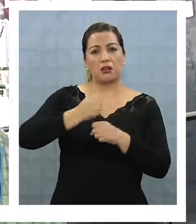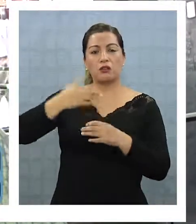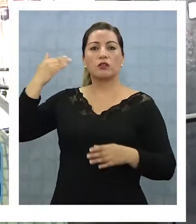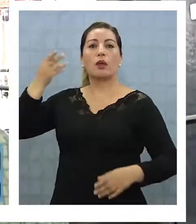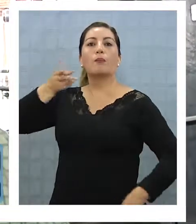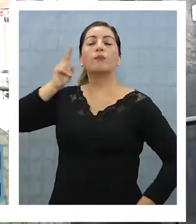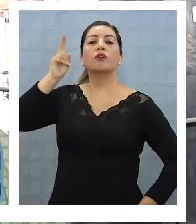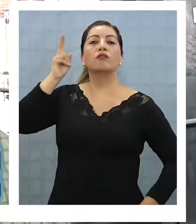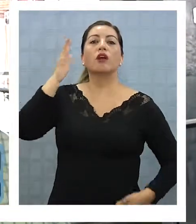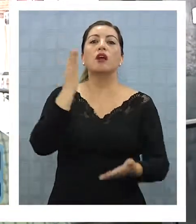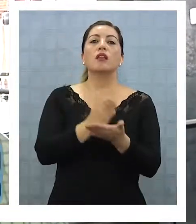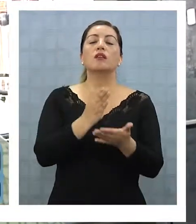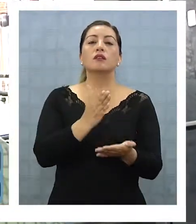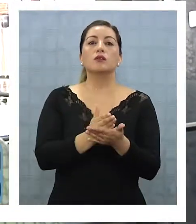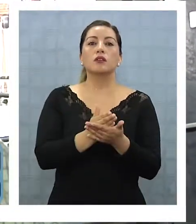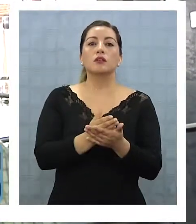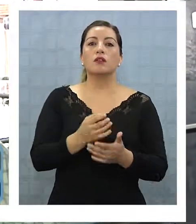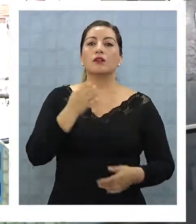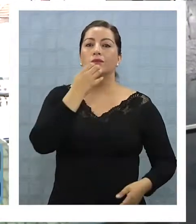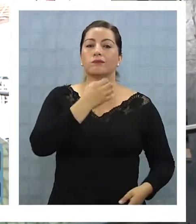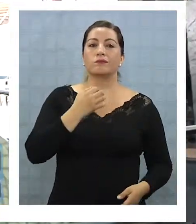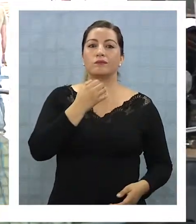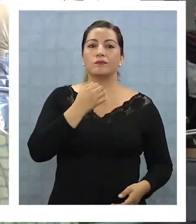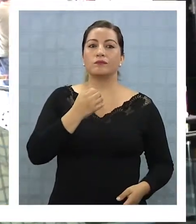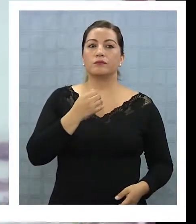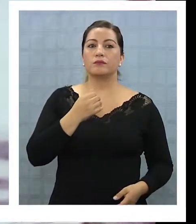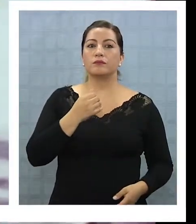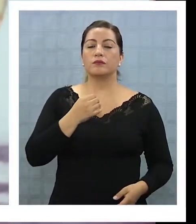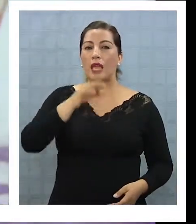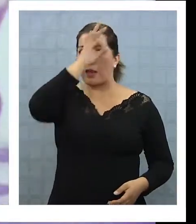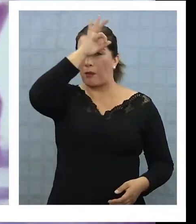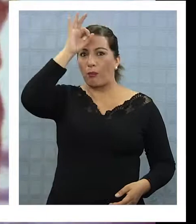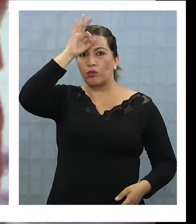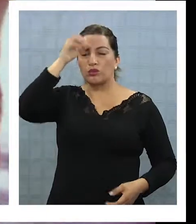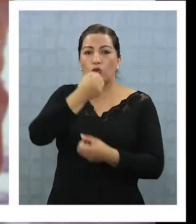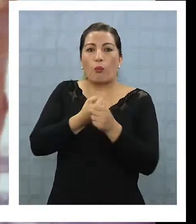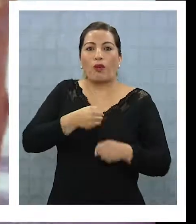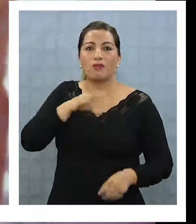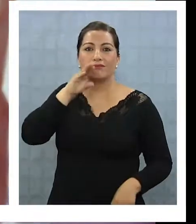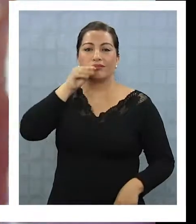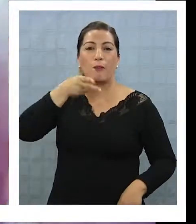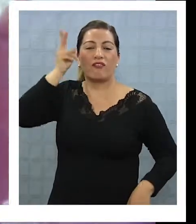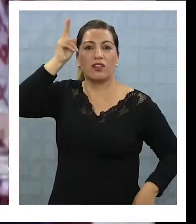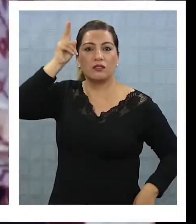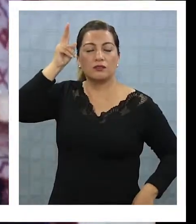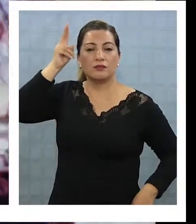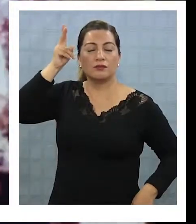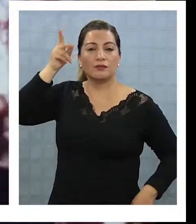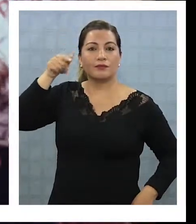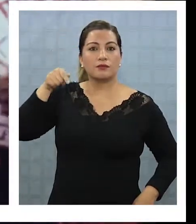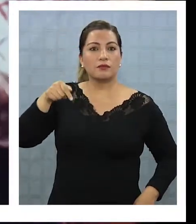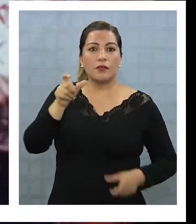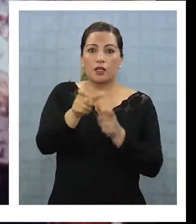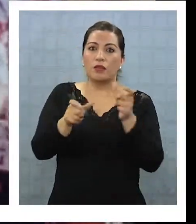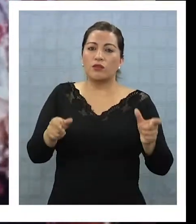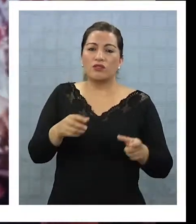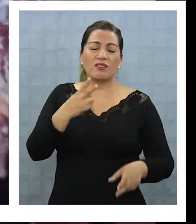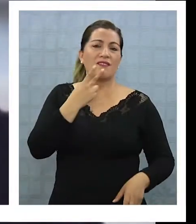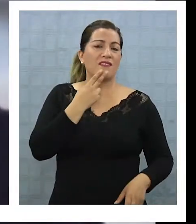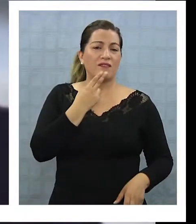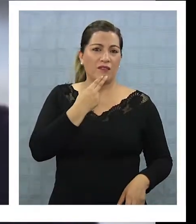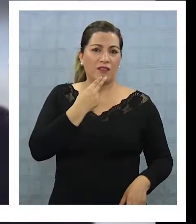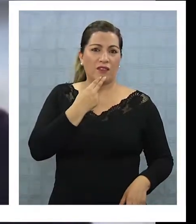70 años atrás, prohibió a los colegios hablar la lengua ancestral que es el mapudungún. Entonces, las personas que